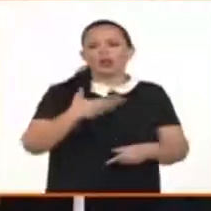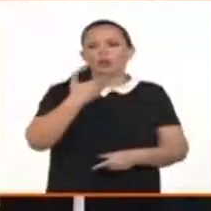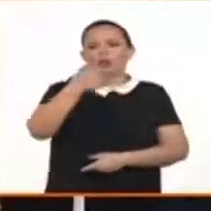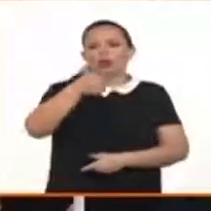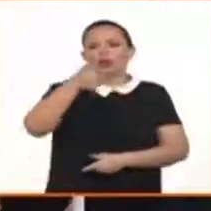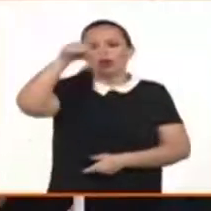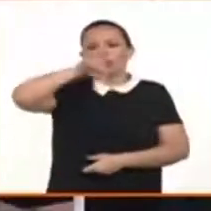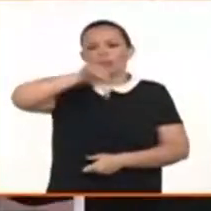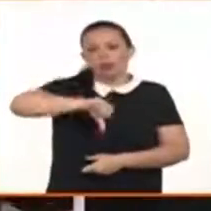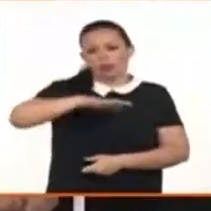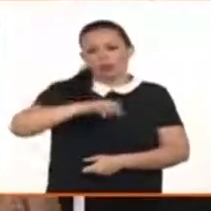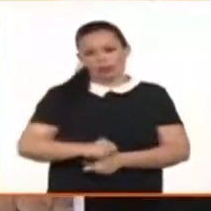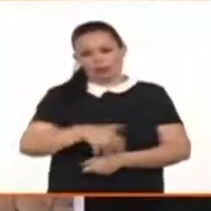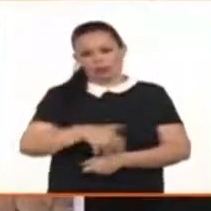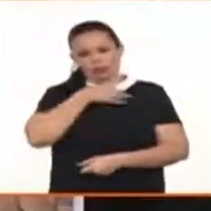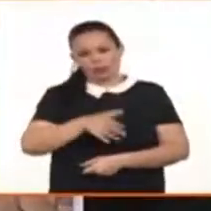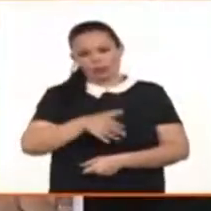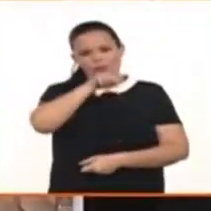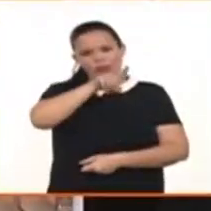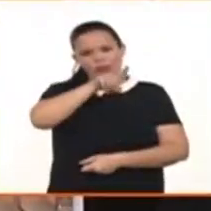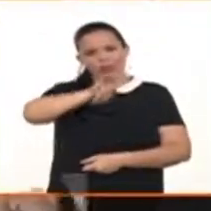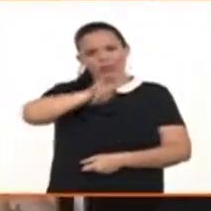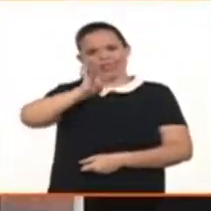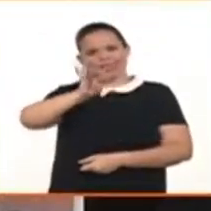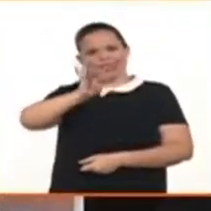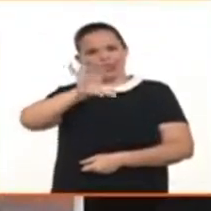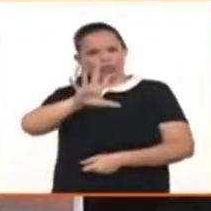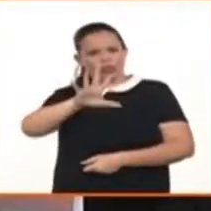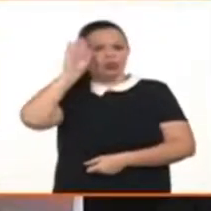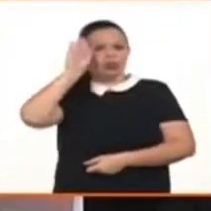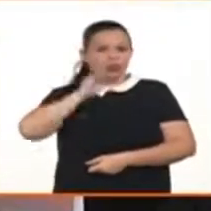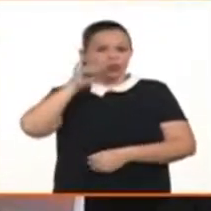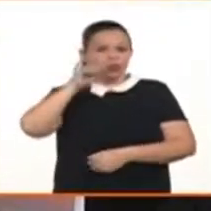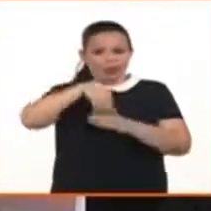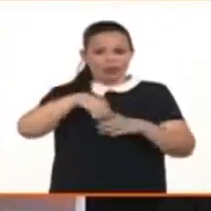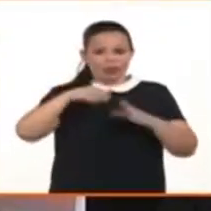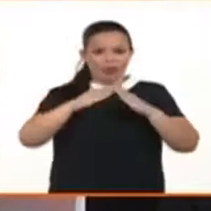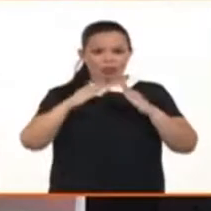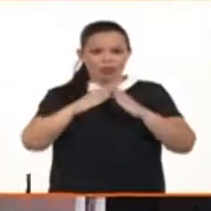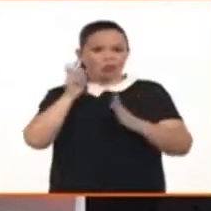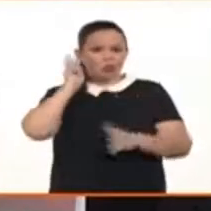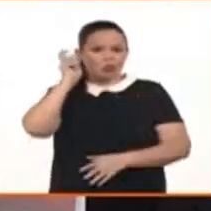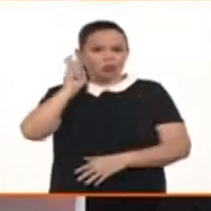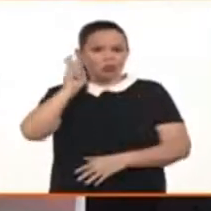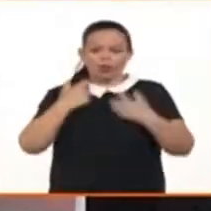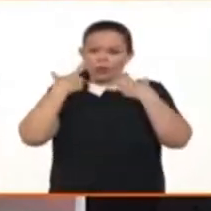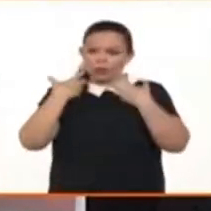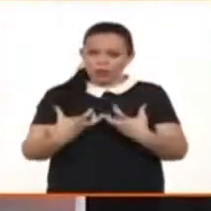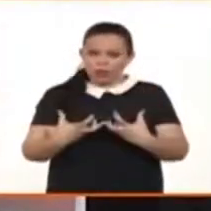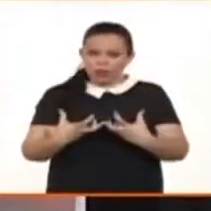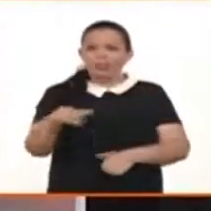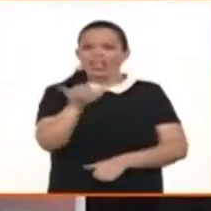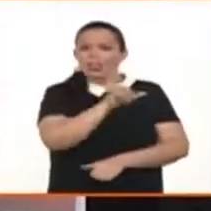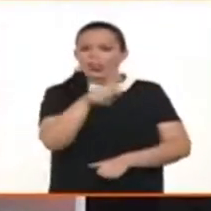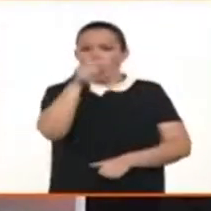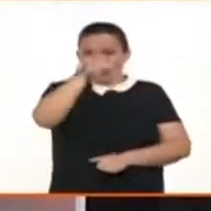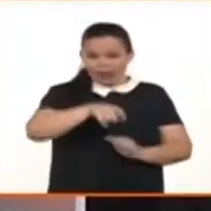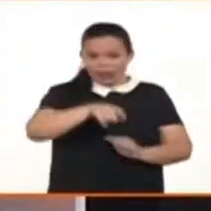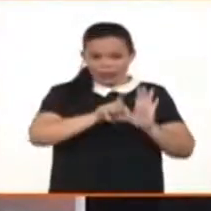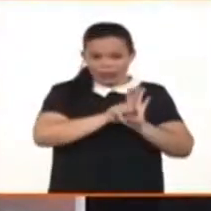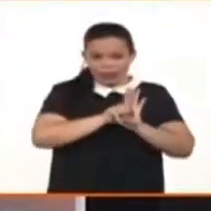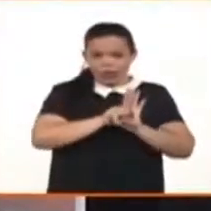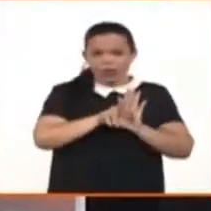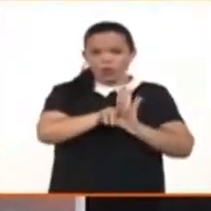Si el Código del 75 valoró el trabajo doméstico, el proyecto de Código de Familias de este año 2022